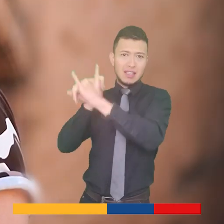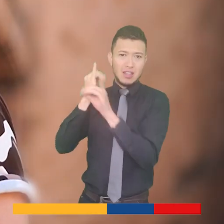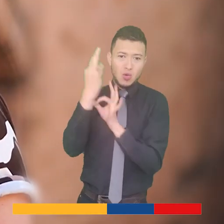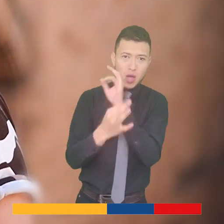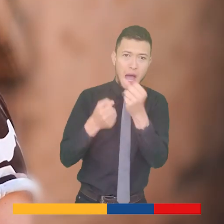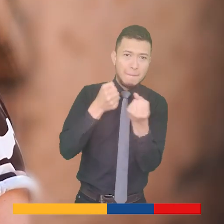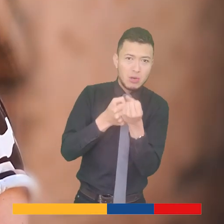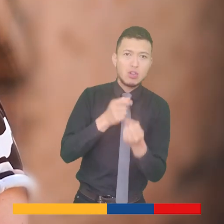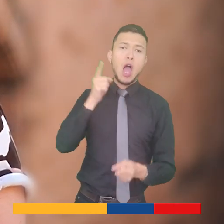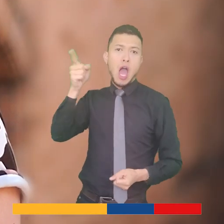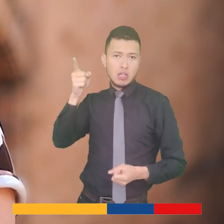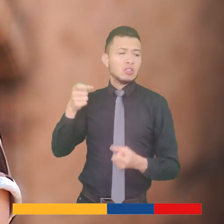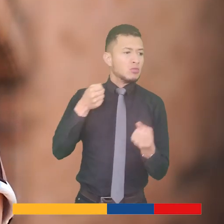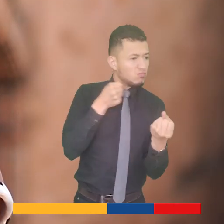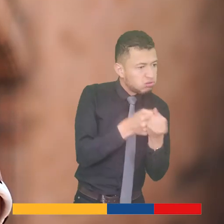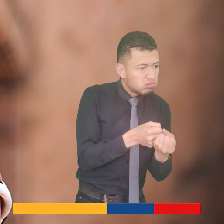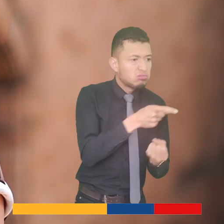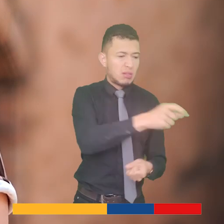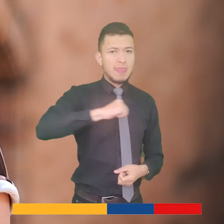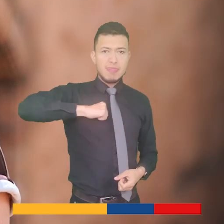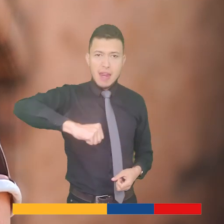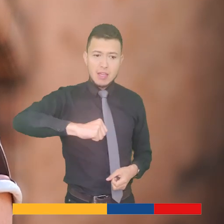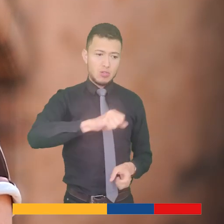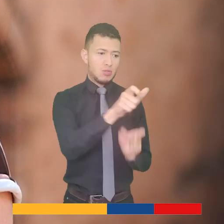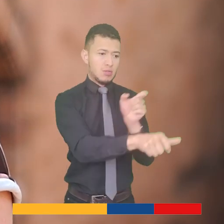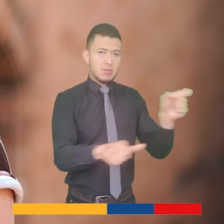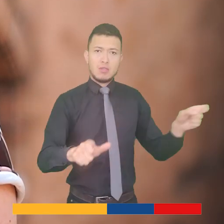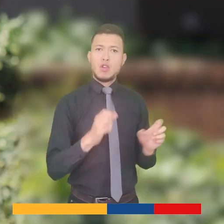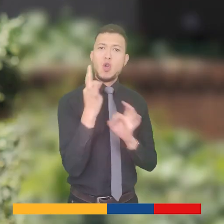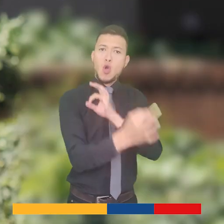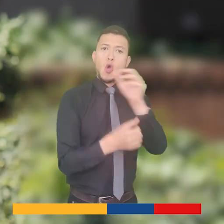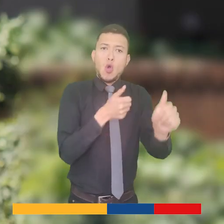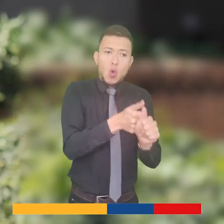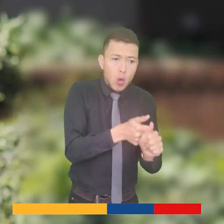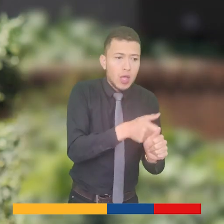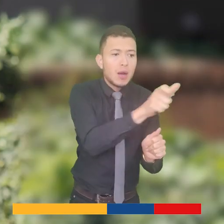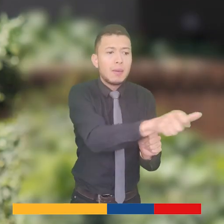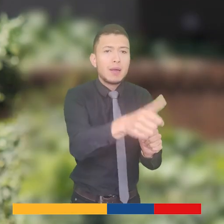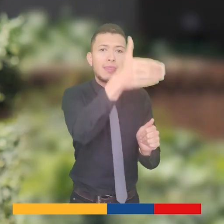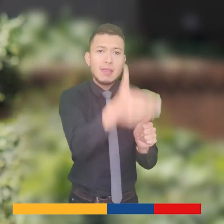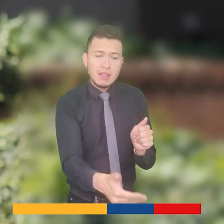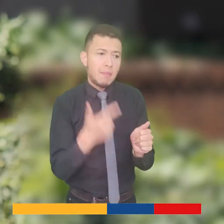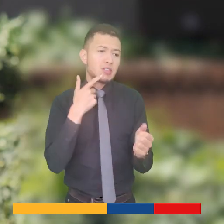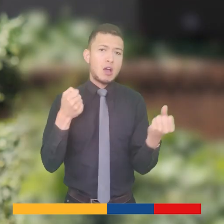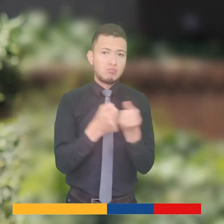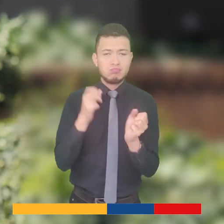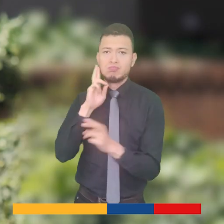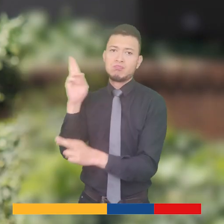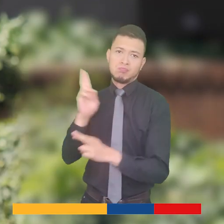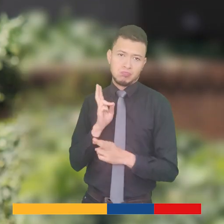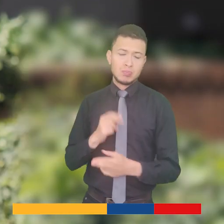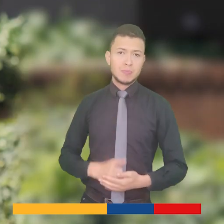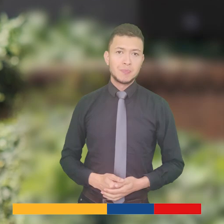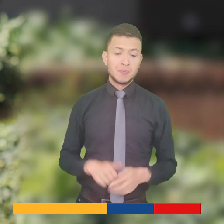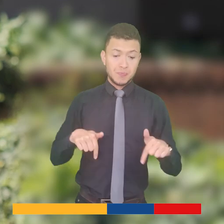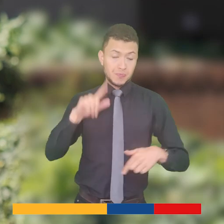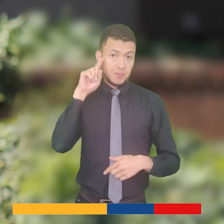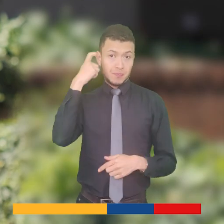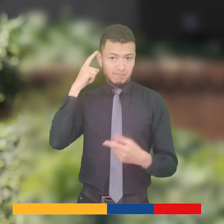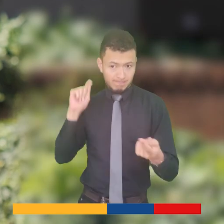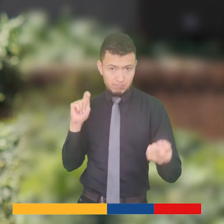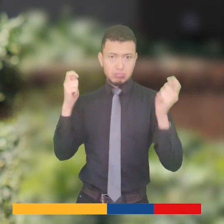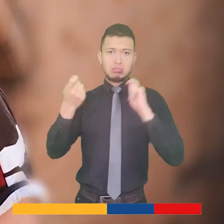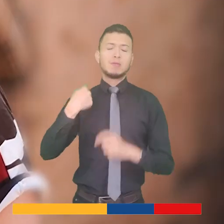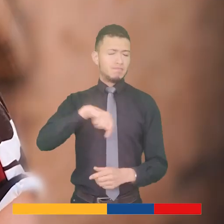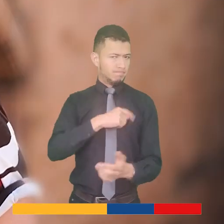y otro de la Federación Internacional de Cuidado y Apoyo, por todo el trabajo que hemos hecho por fortalecer los derechos de las personas cuidadoras de personas con